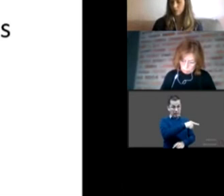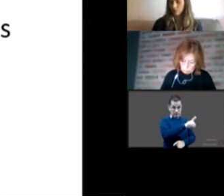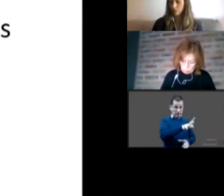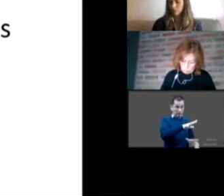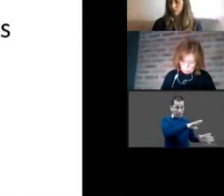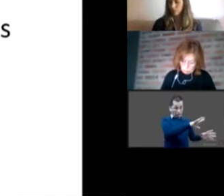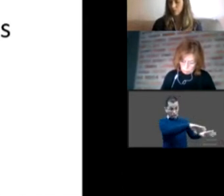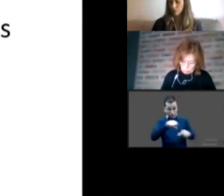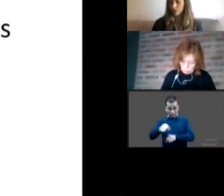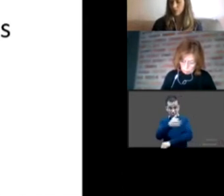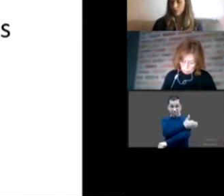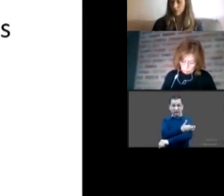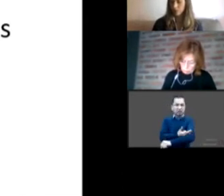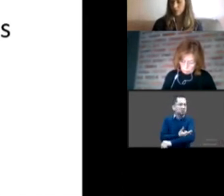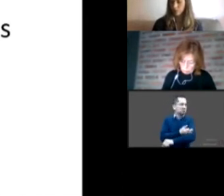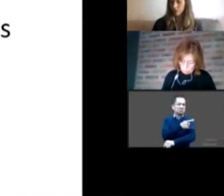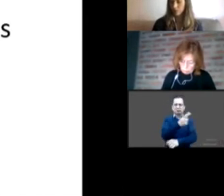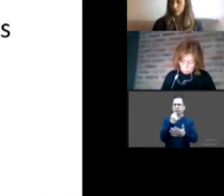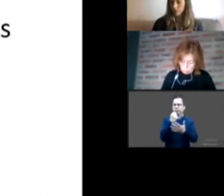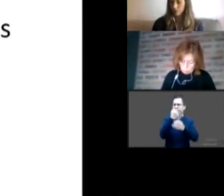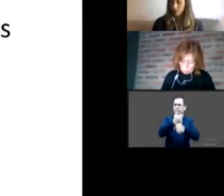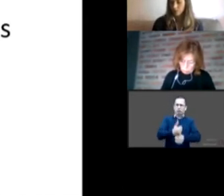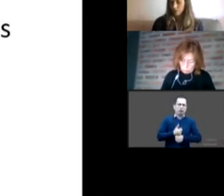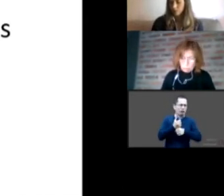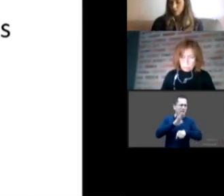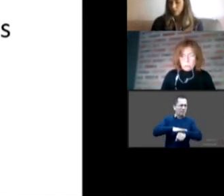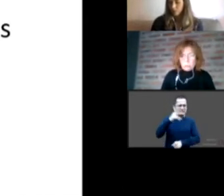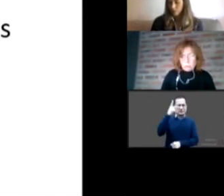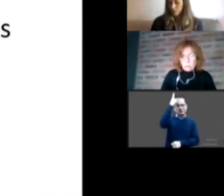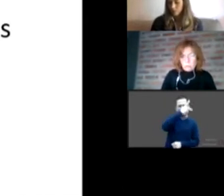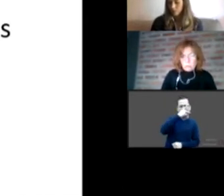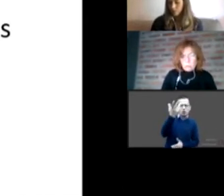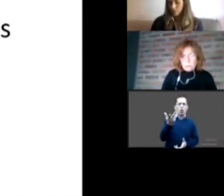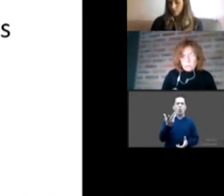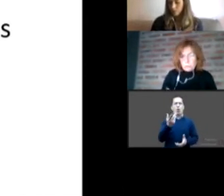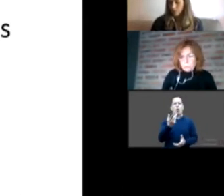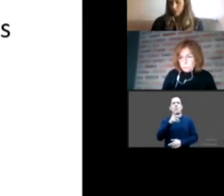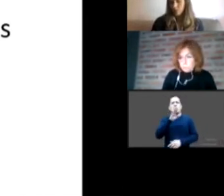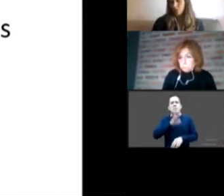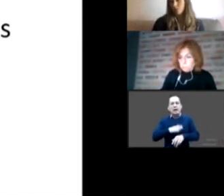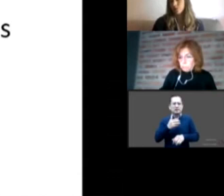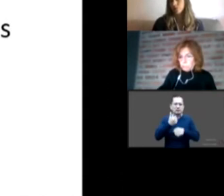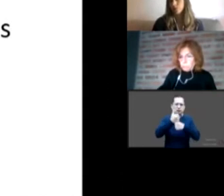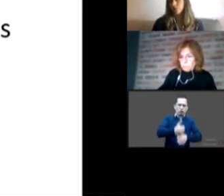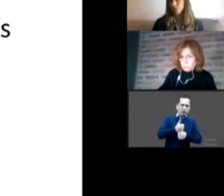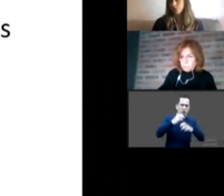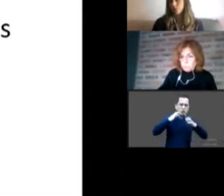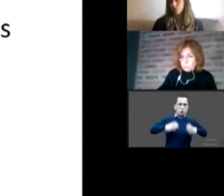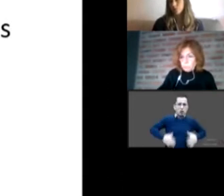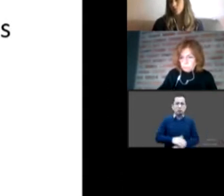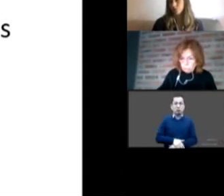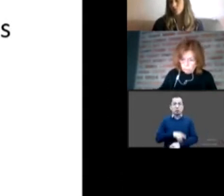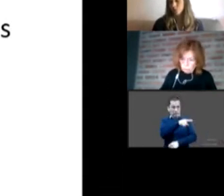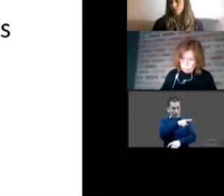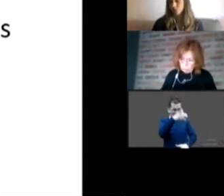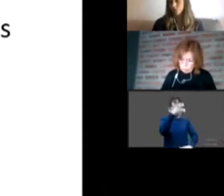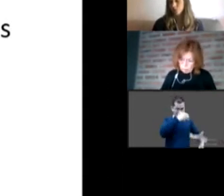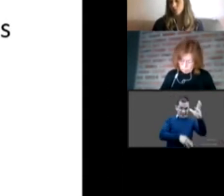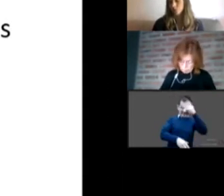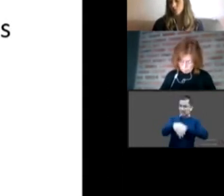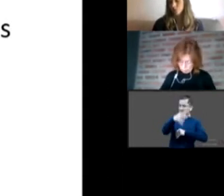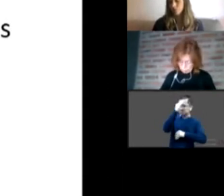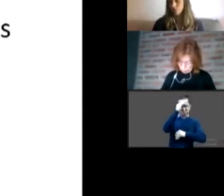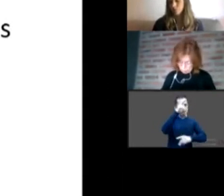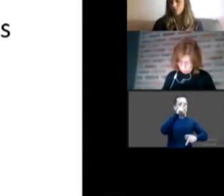más disruptiva sus conductas sus aprendizajes cognitivos quedarán limitados las